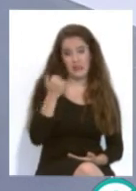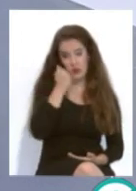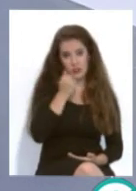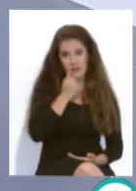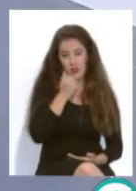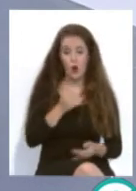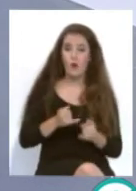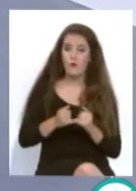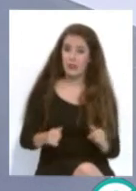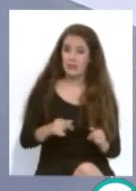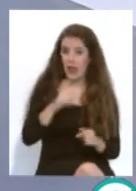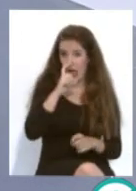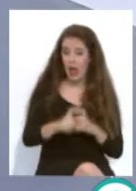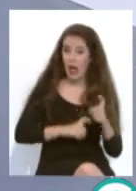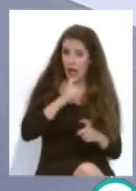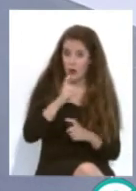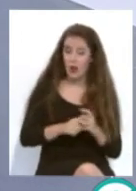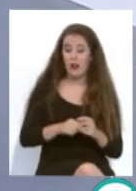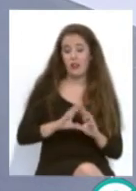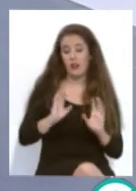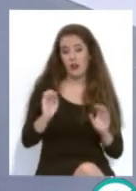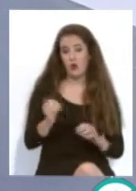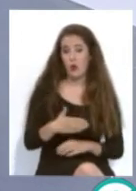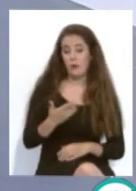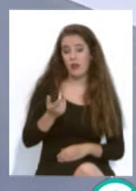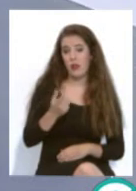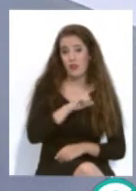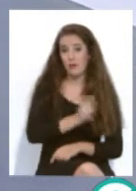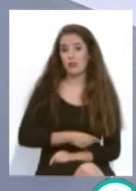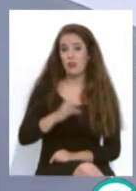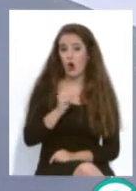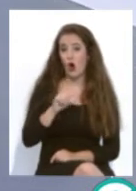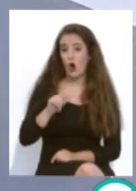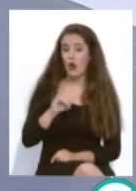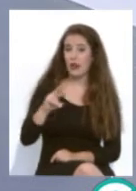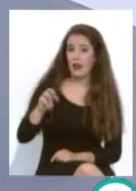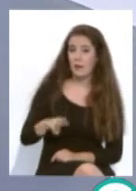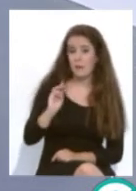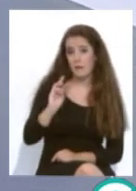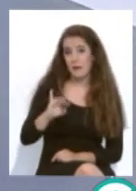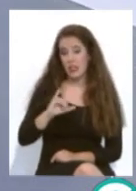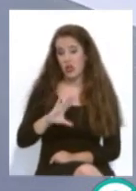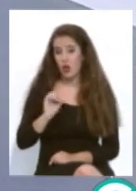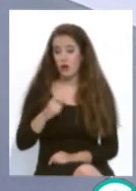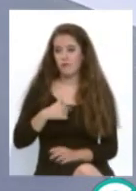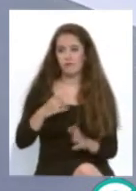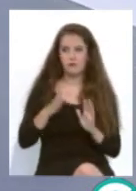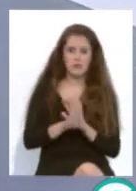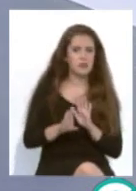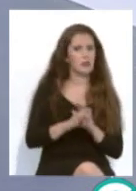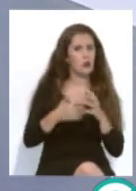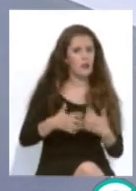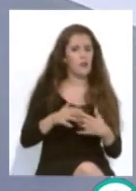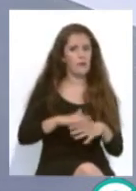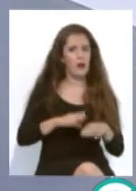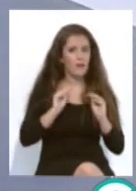en la fiesta anual del Club Deportivo Olímpico, un club que está muy comprometido con todo lo que es la formación en todos los aspectos,